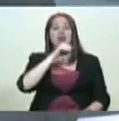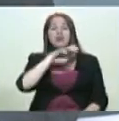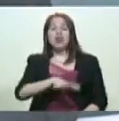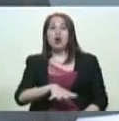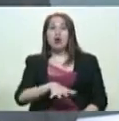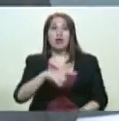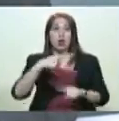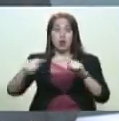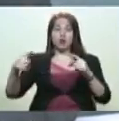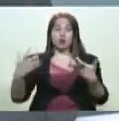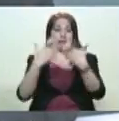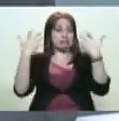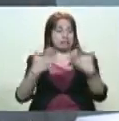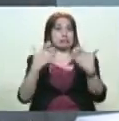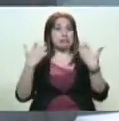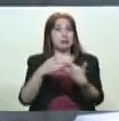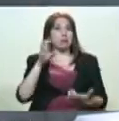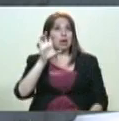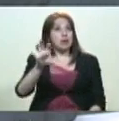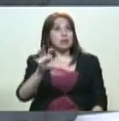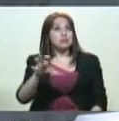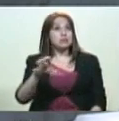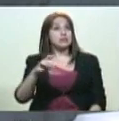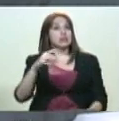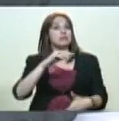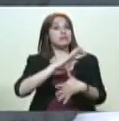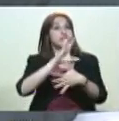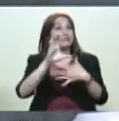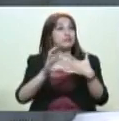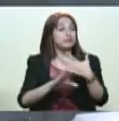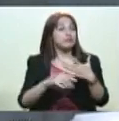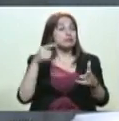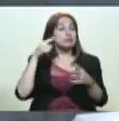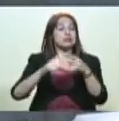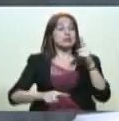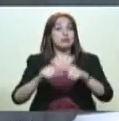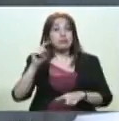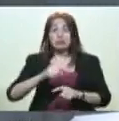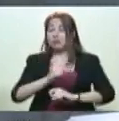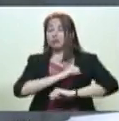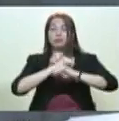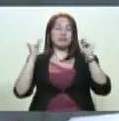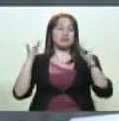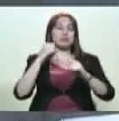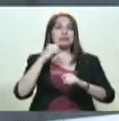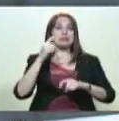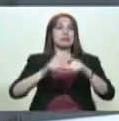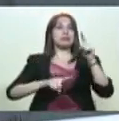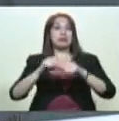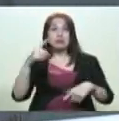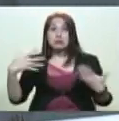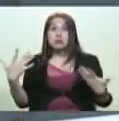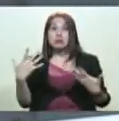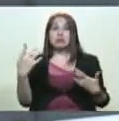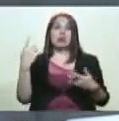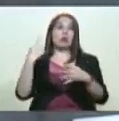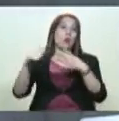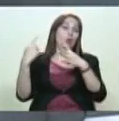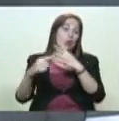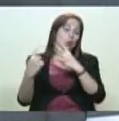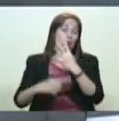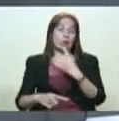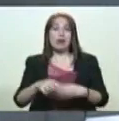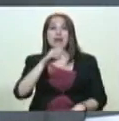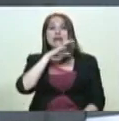en otros países, sin que eso tenga unas consecuencias colosales, extraordinarias e inusuales en la